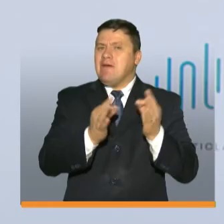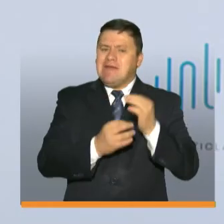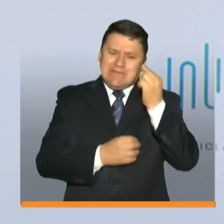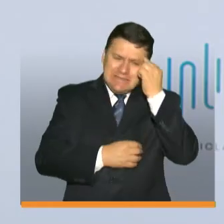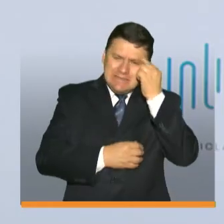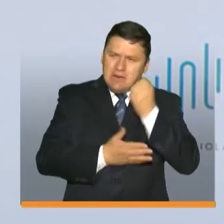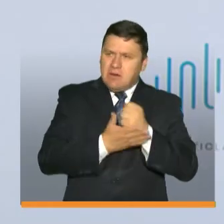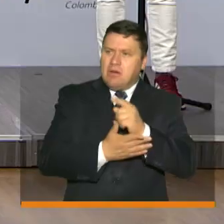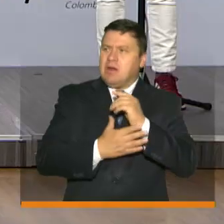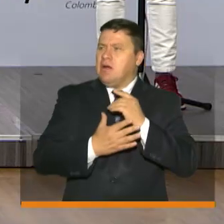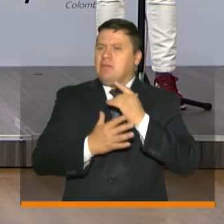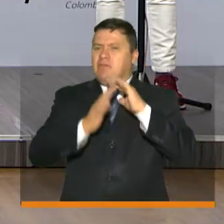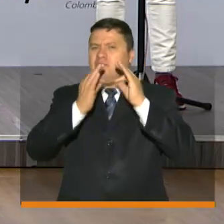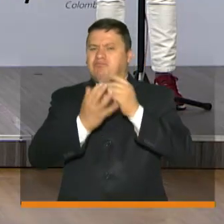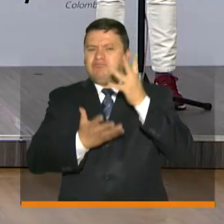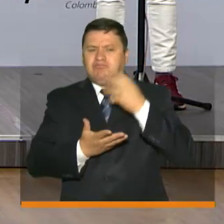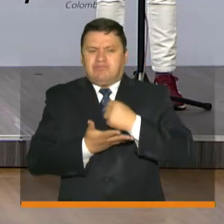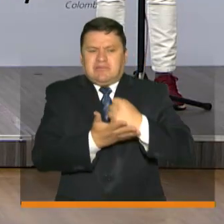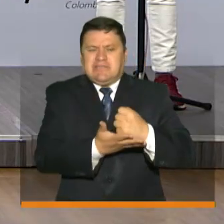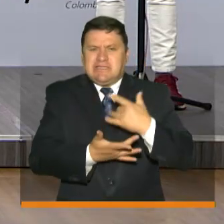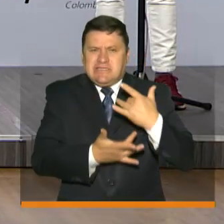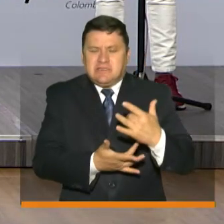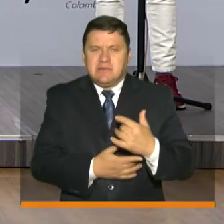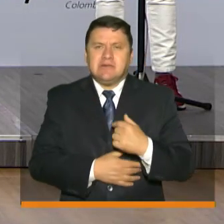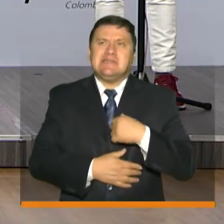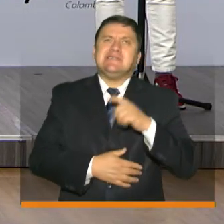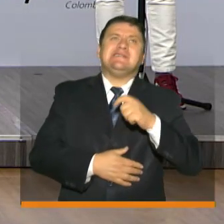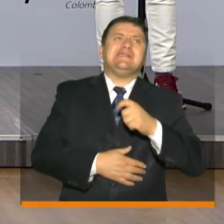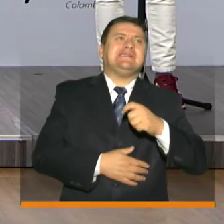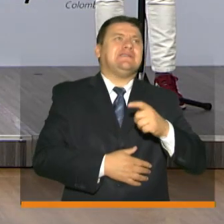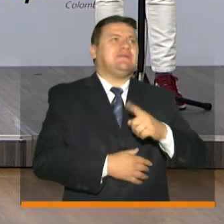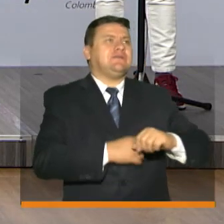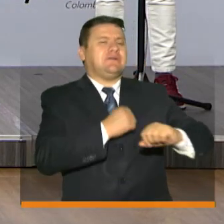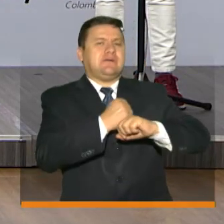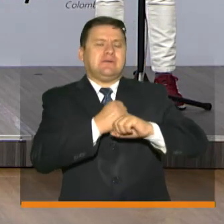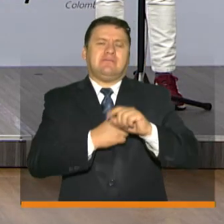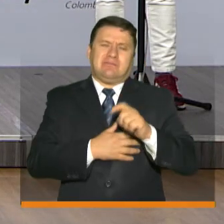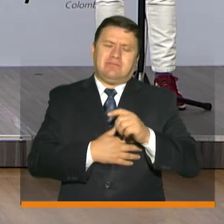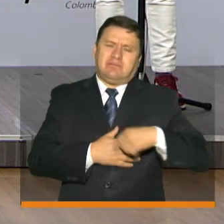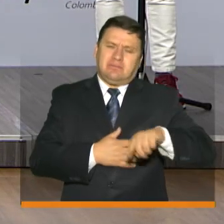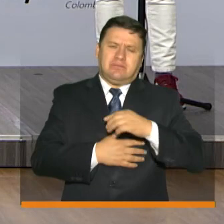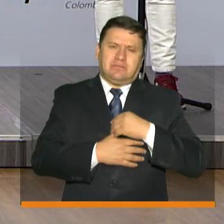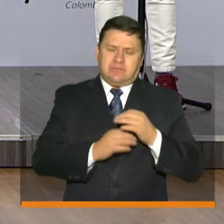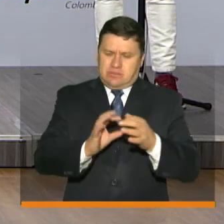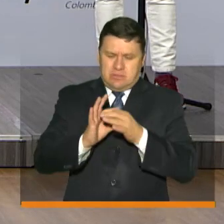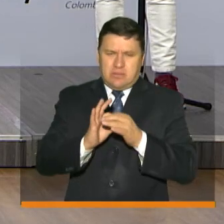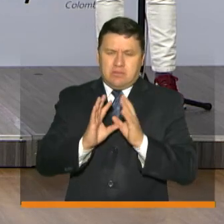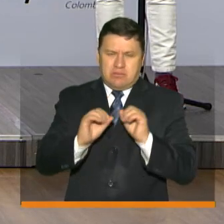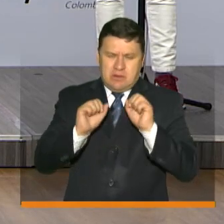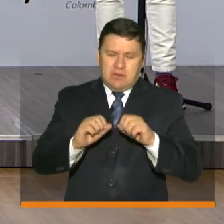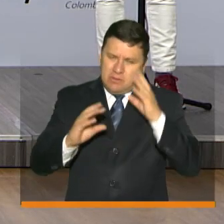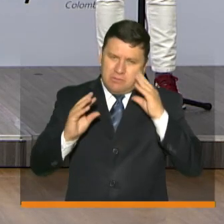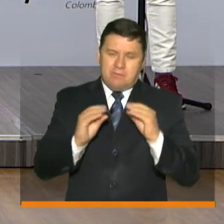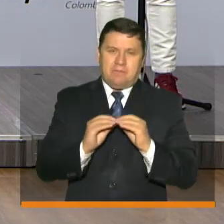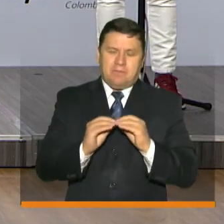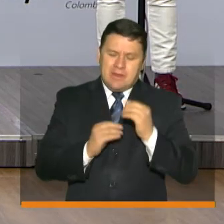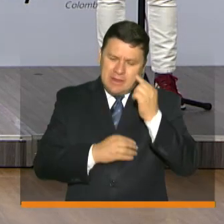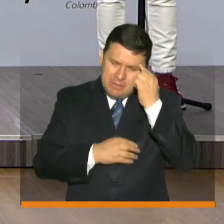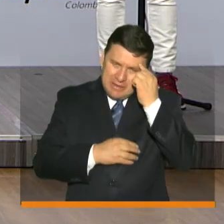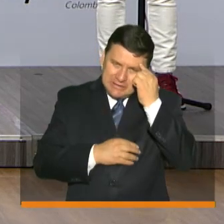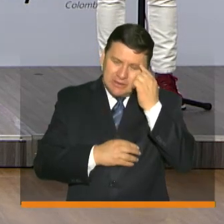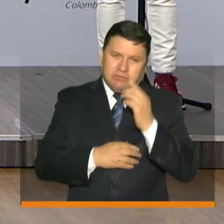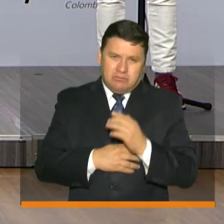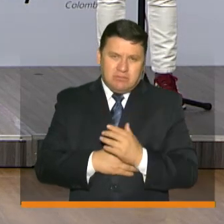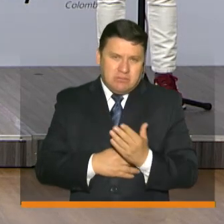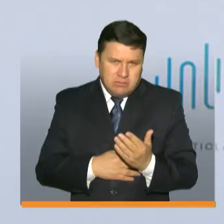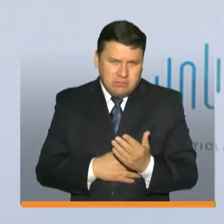pensando en esos colombianos que de alguna manera claman ese apoyo que de manera unada estamos todos pensándolos